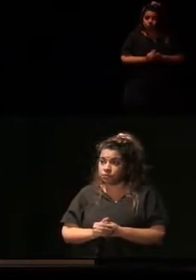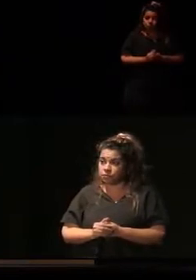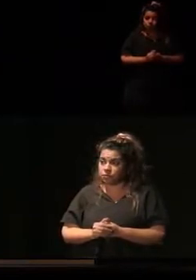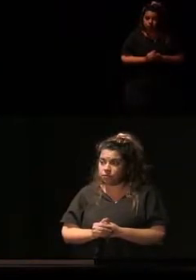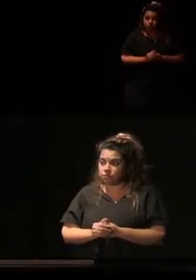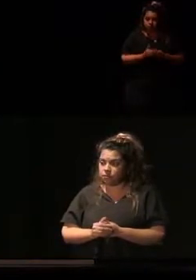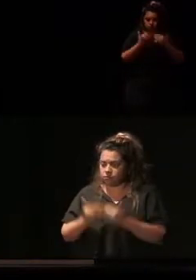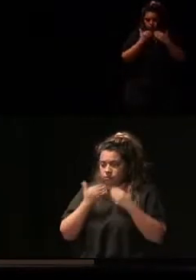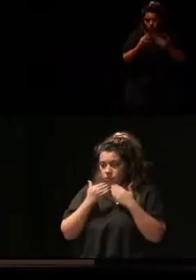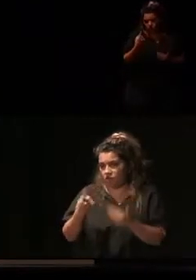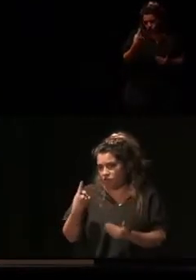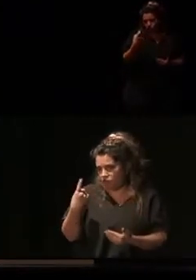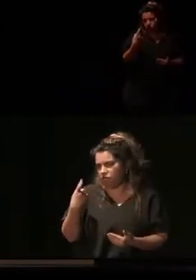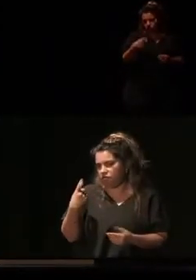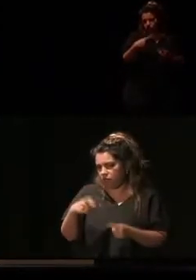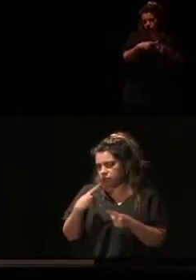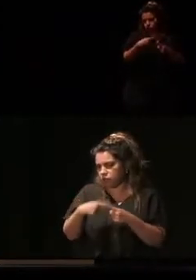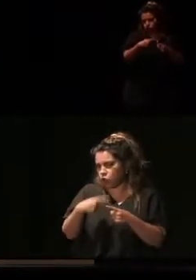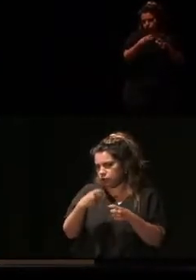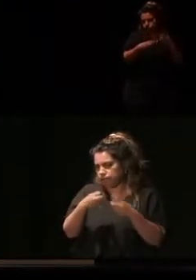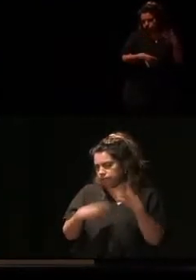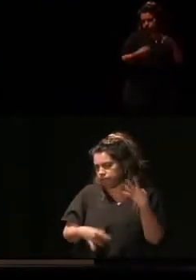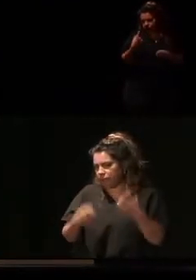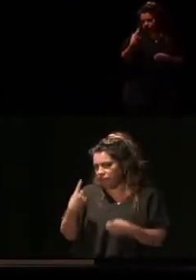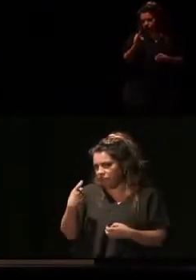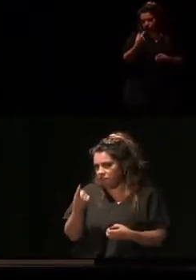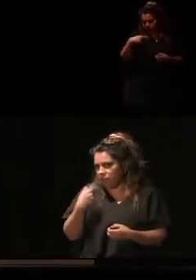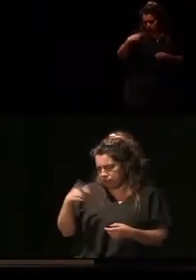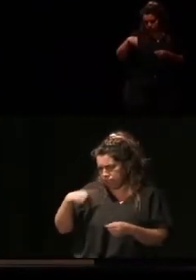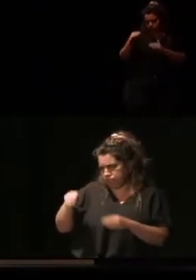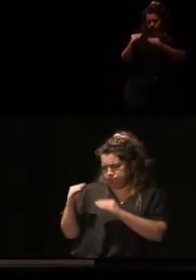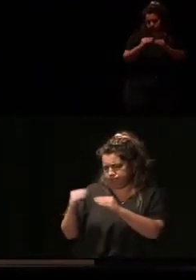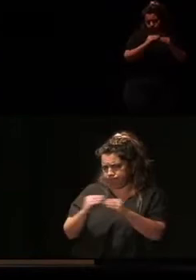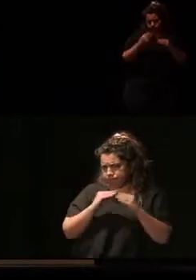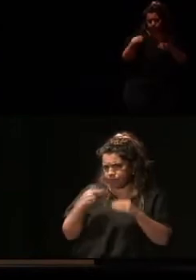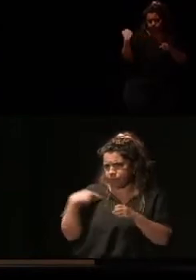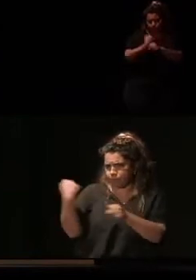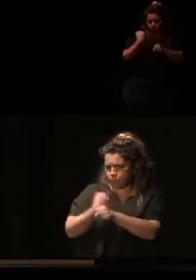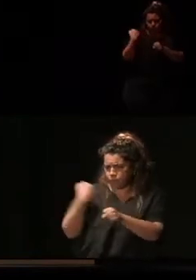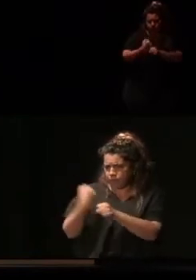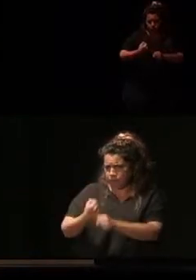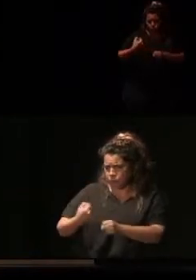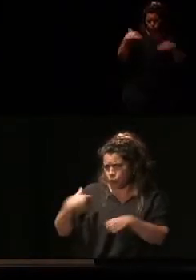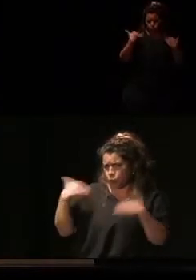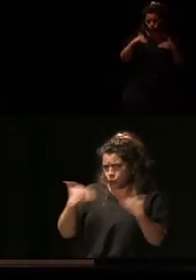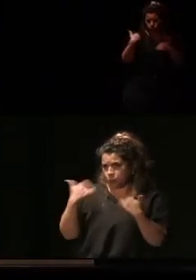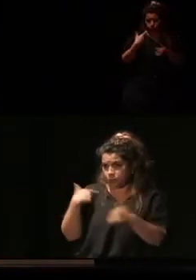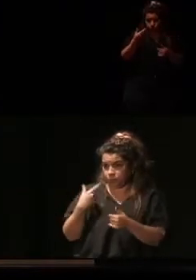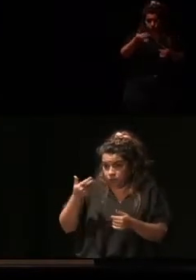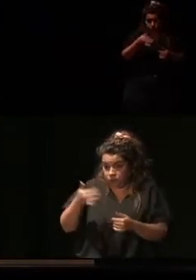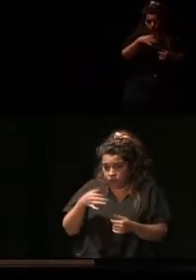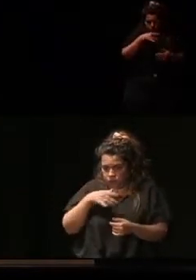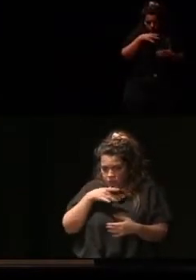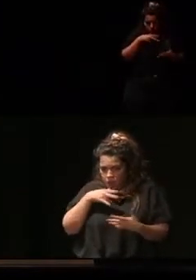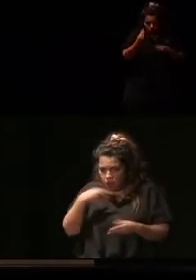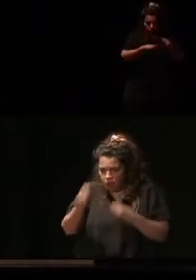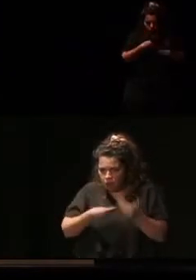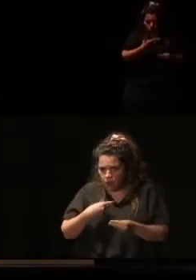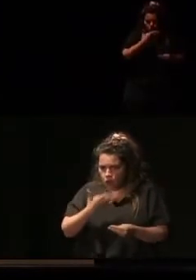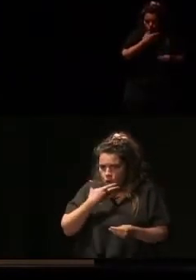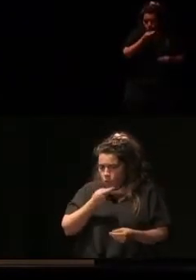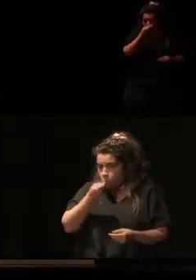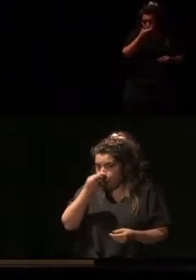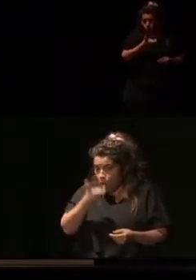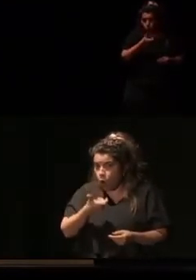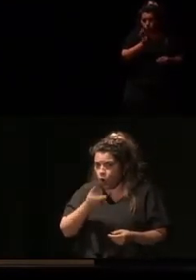Quedan cosas pendientes, habéis estado todos de acuerdo, ¿no?, en que se está trabajando mucho, se desconoce mucho de lo que se está haciendo, pero ¿cómo